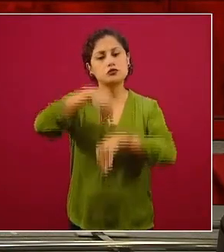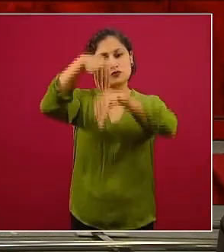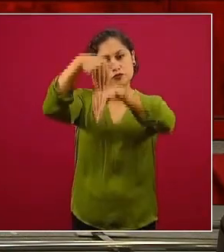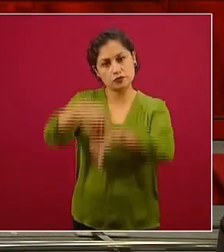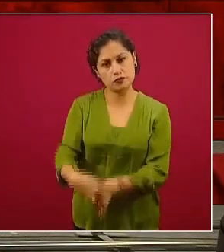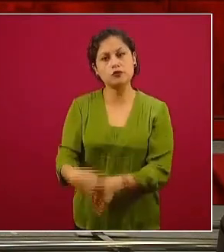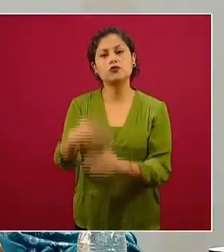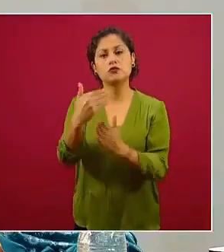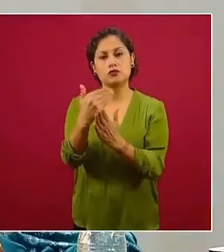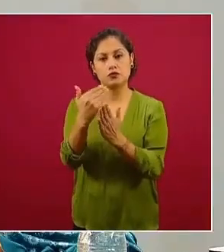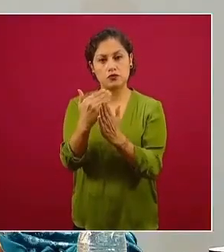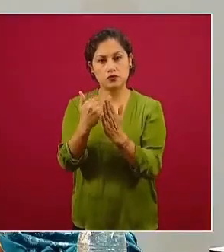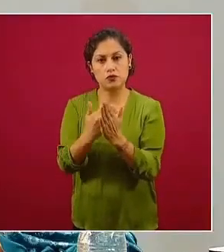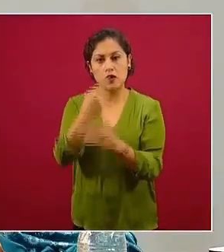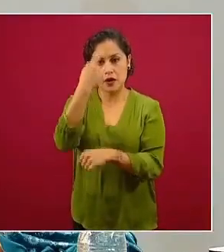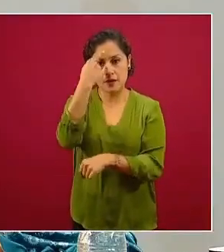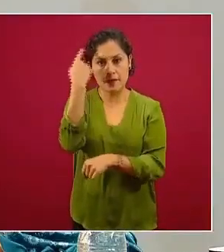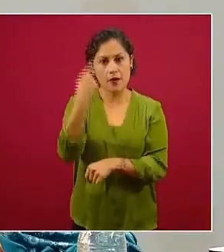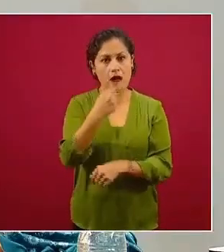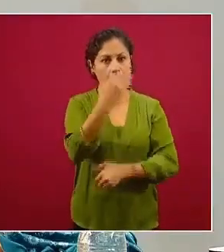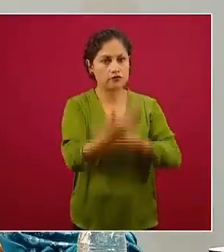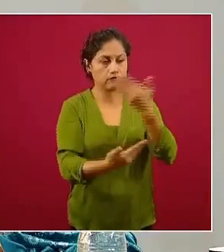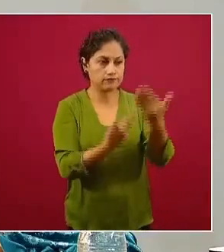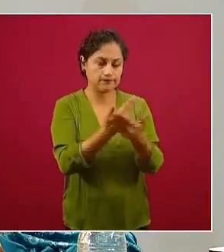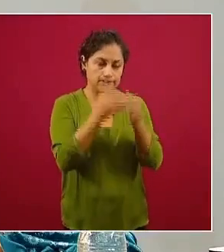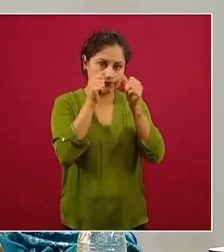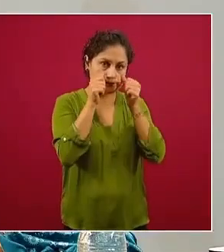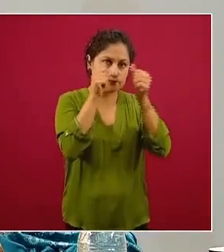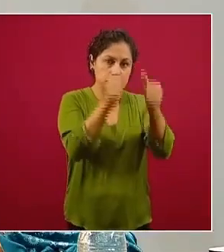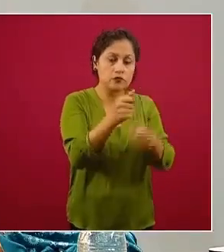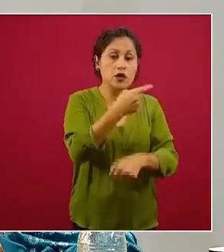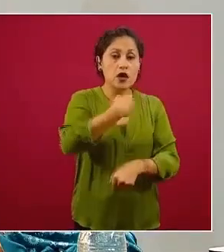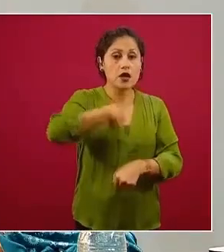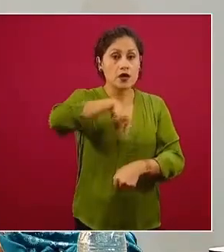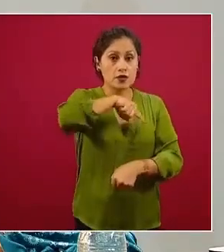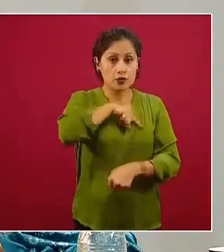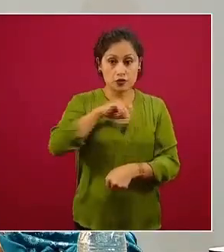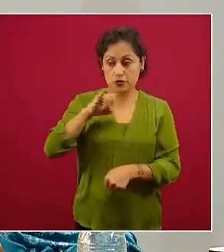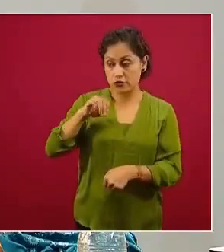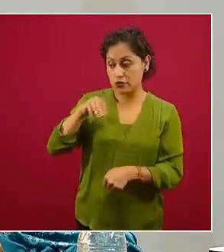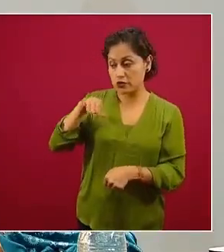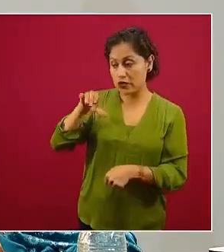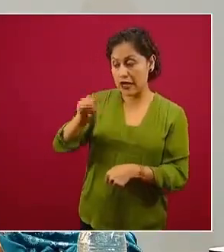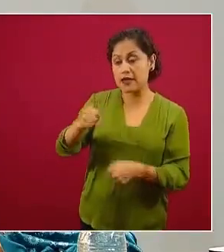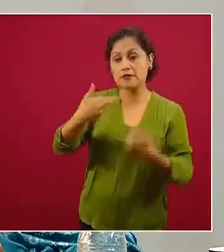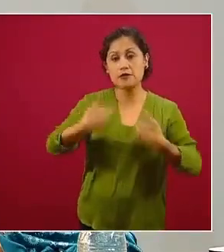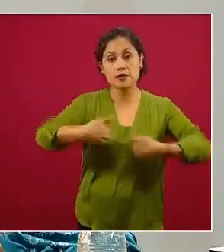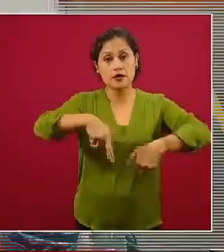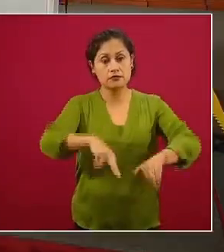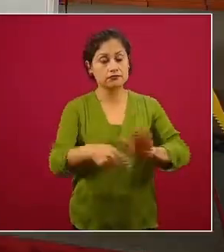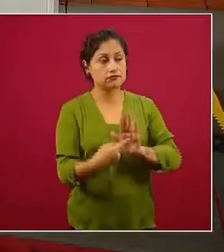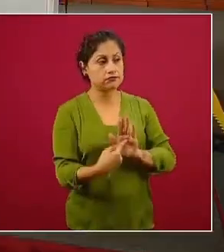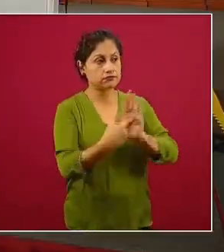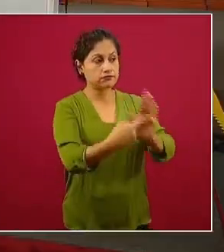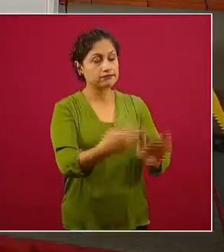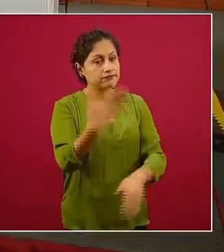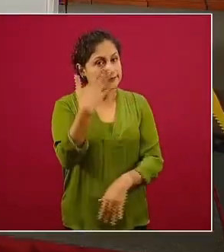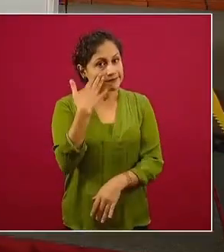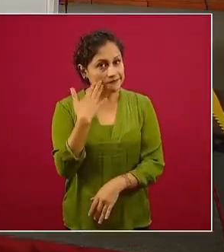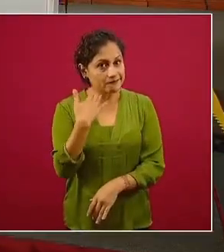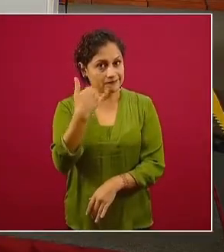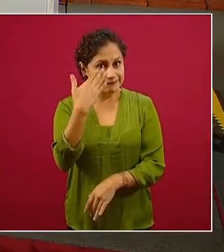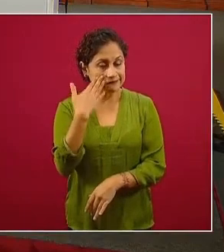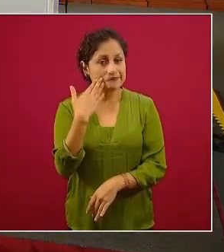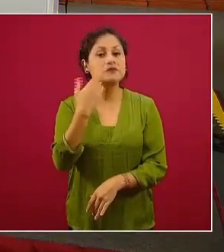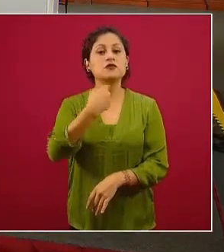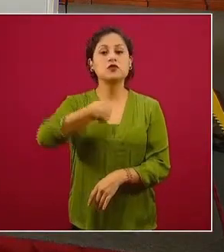del buen trato, somos esa mano amiga, esa cara amable del instituto. Estamos en las entradas de todos